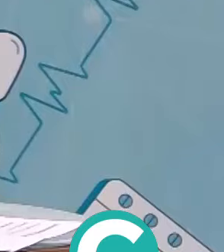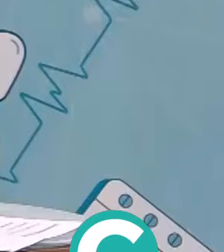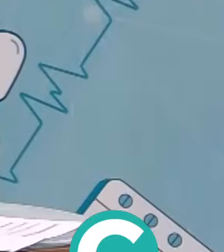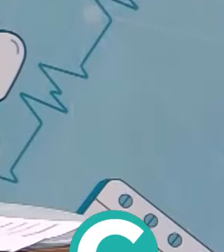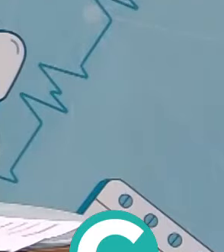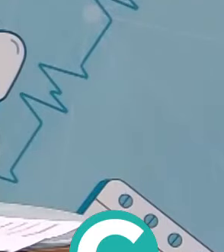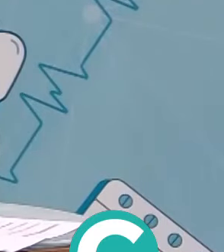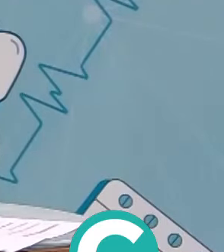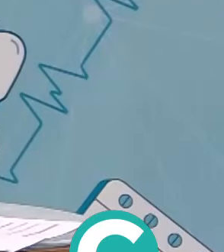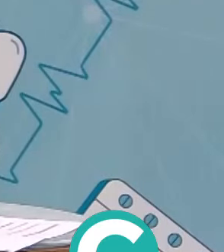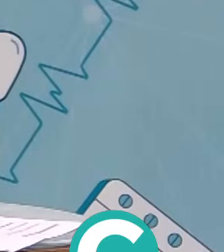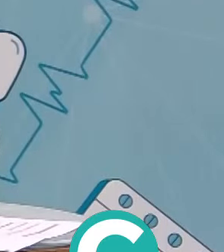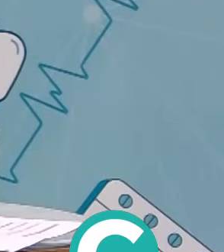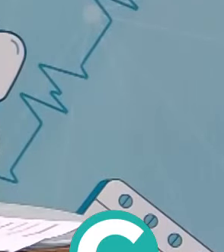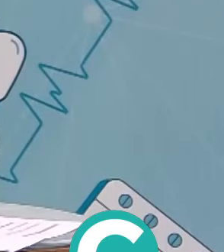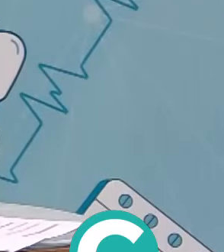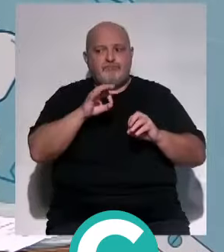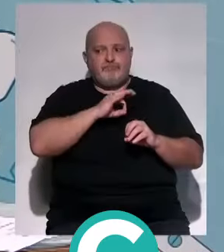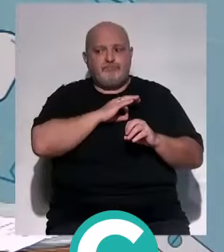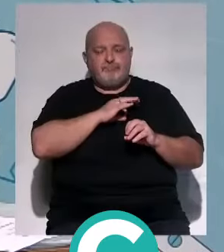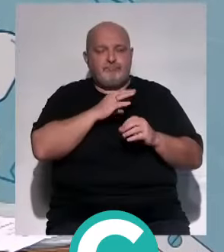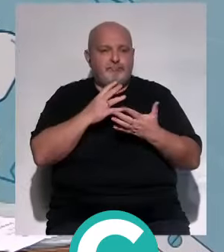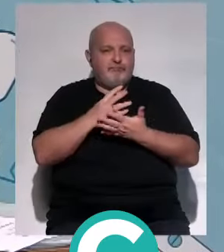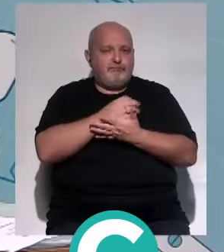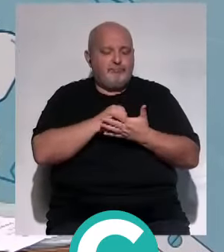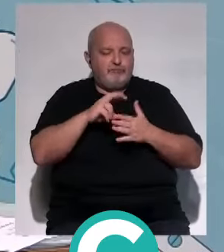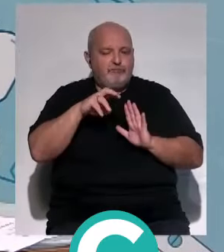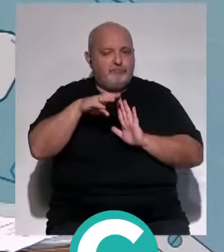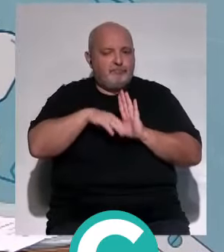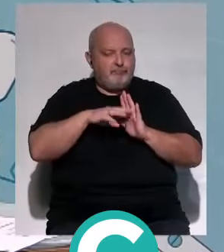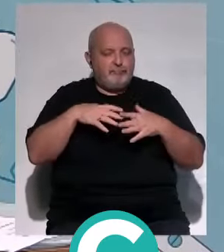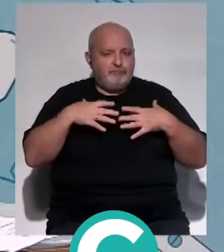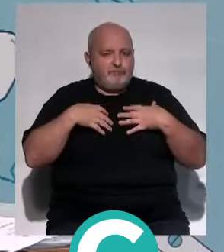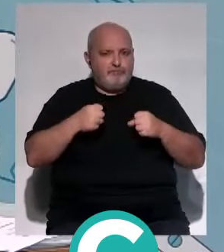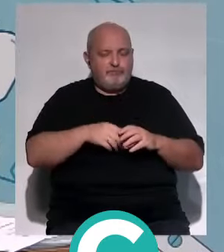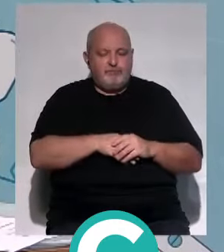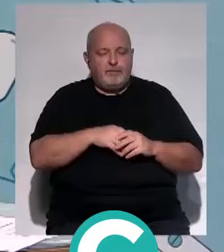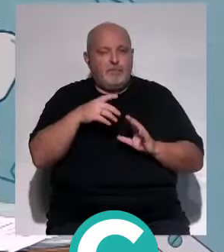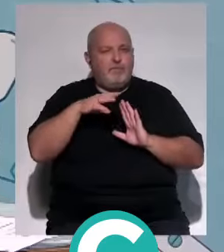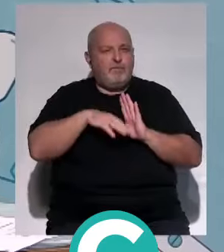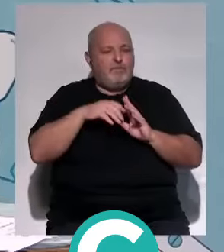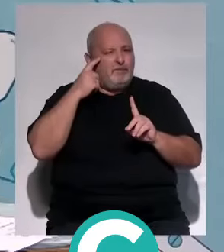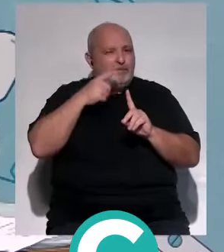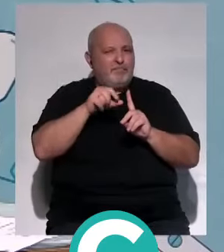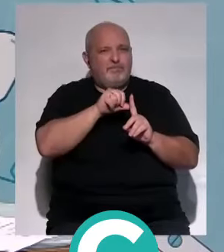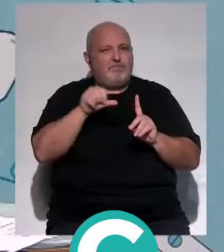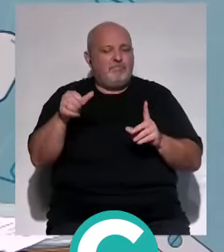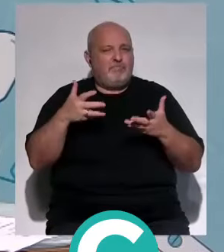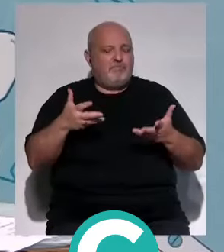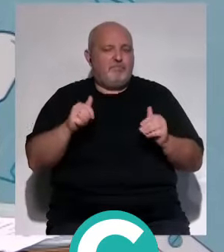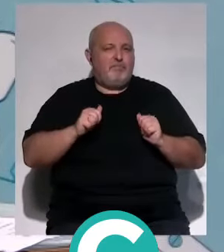Un saludo, bienvenidas señoras, bienvenidos señores a una nueva edición de Saludablemente, un programa que esta semana queremos